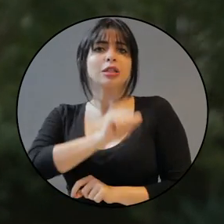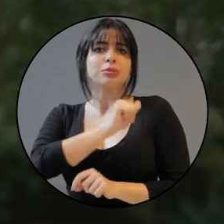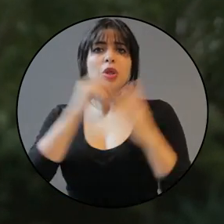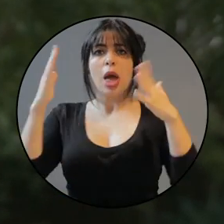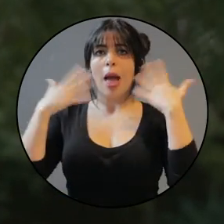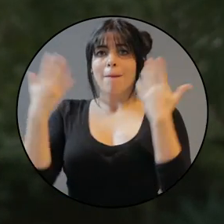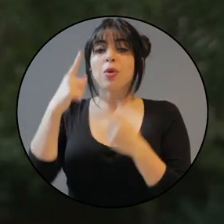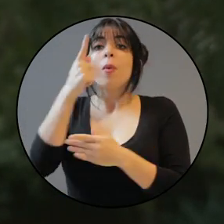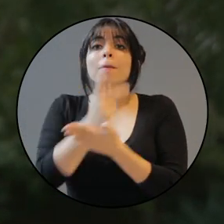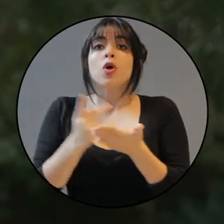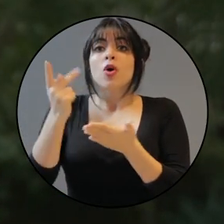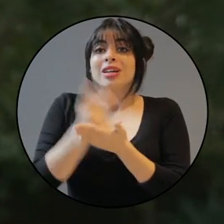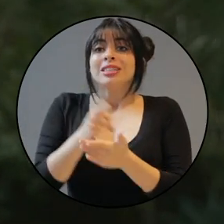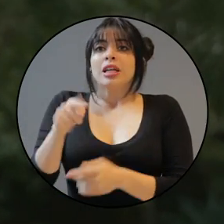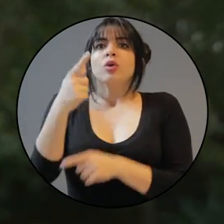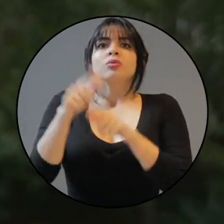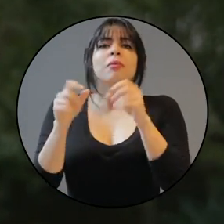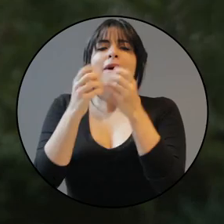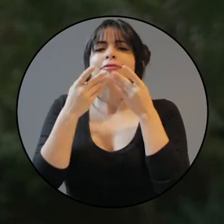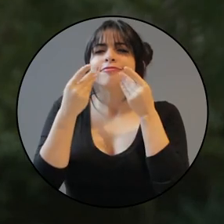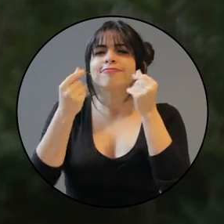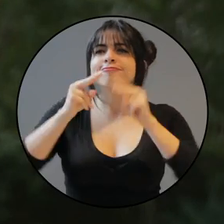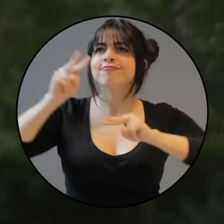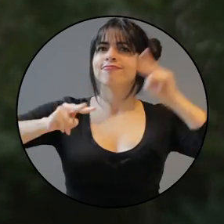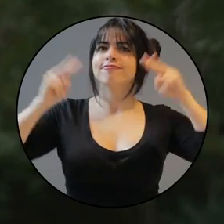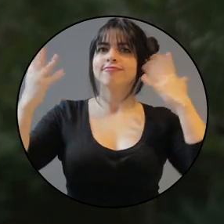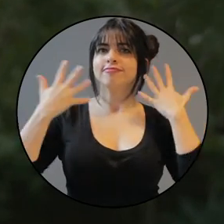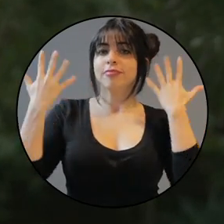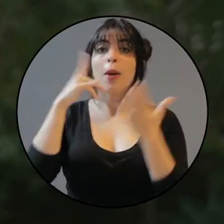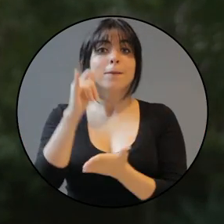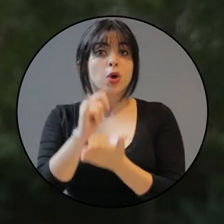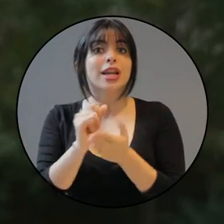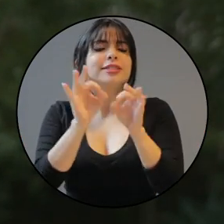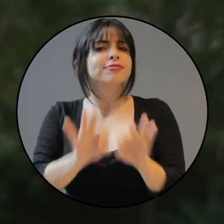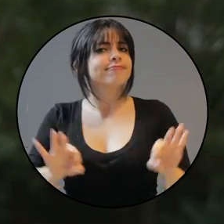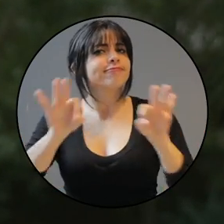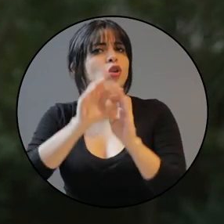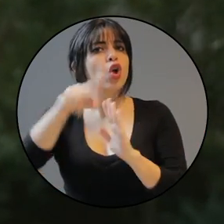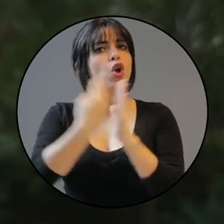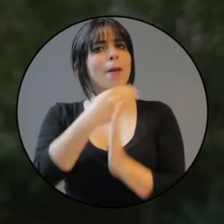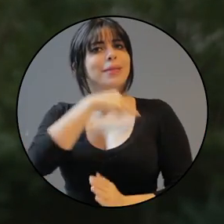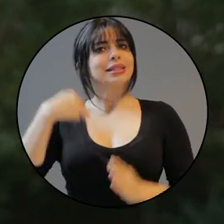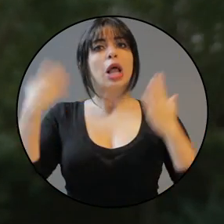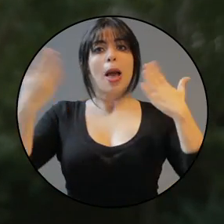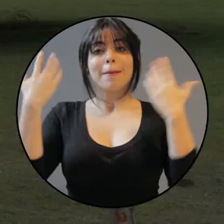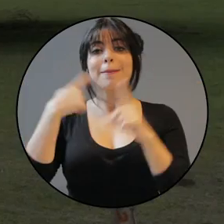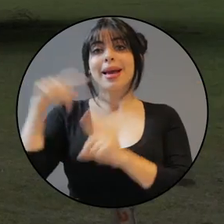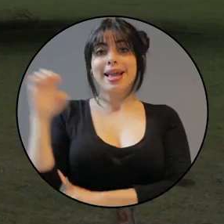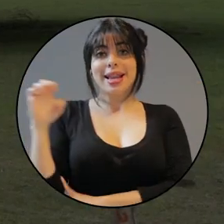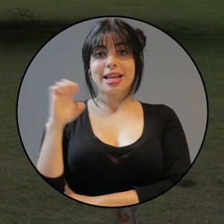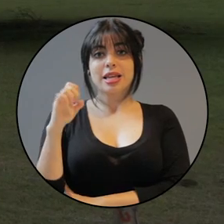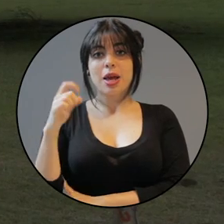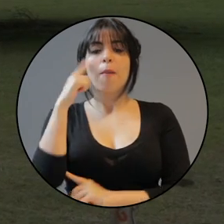ambientales en una provincia que es uno de los sitios ricos en biodiversidad. Por ello, ha sido esencial el papel del Ministerio de Ambiente y